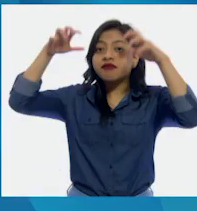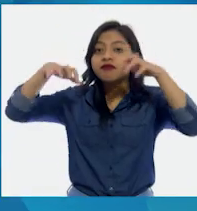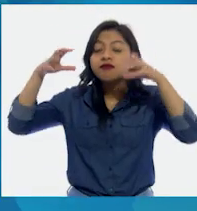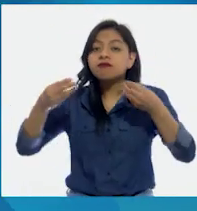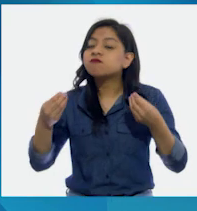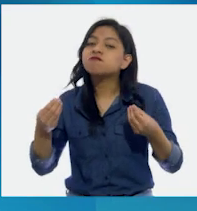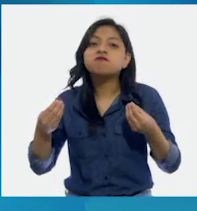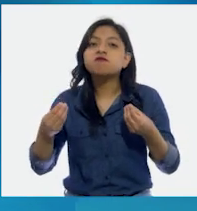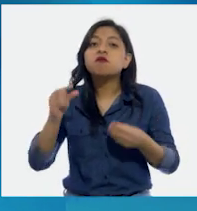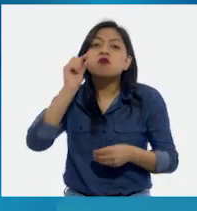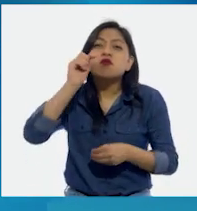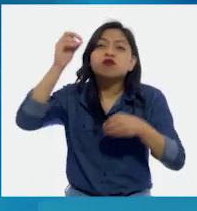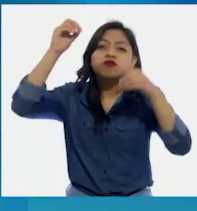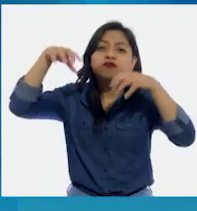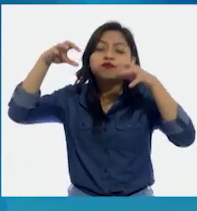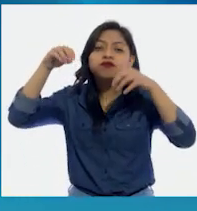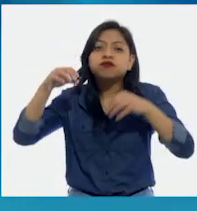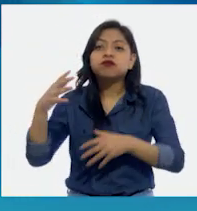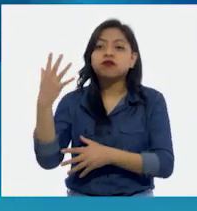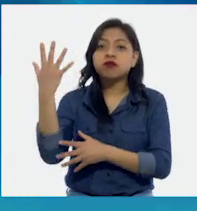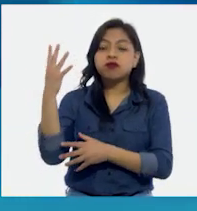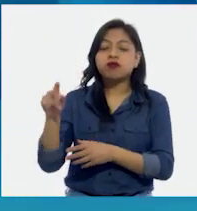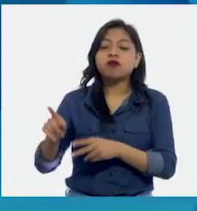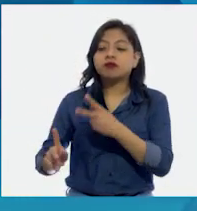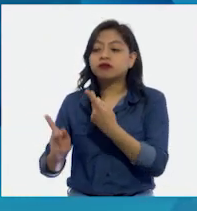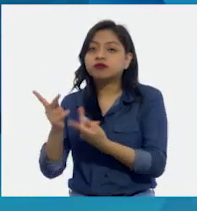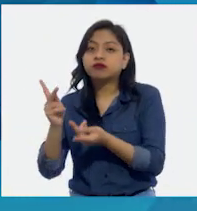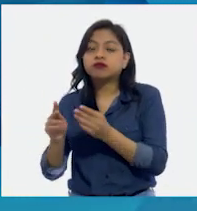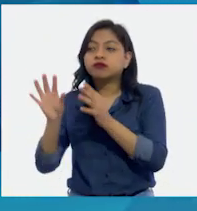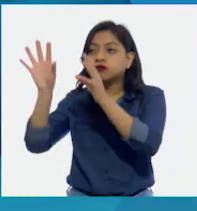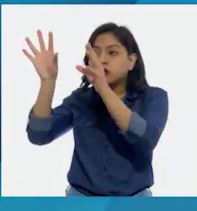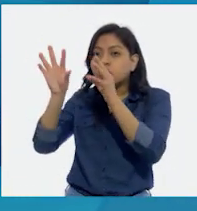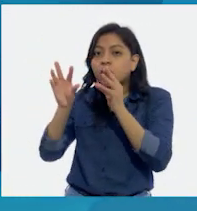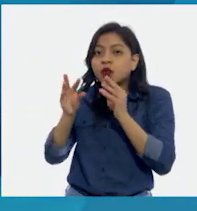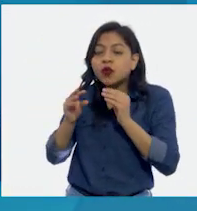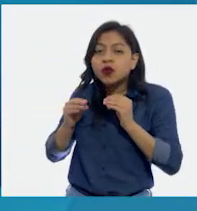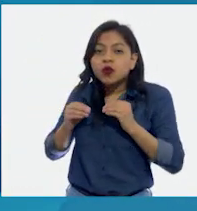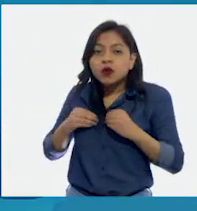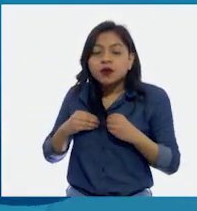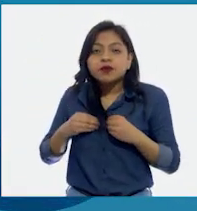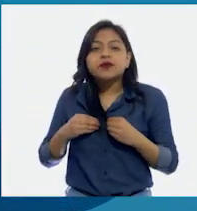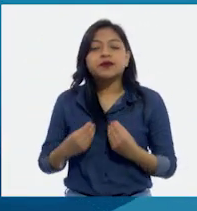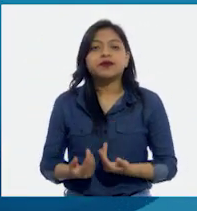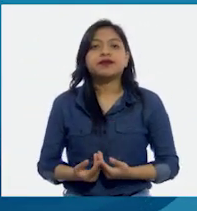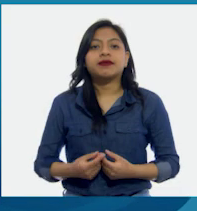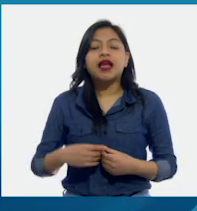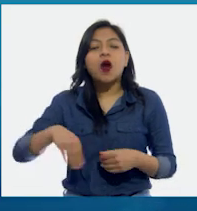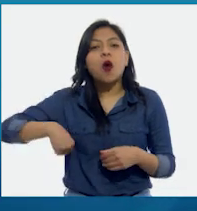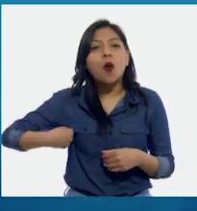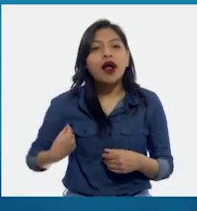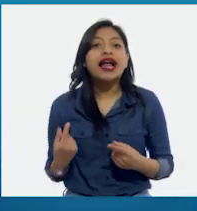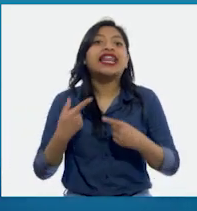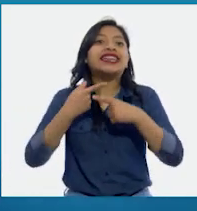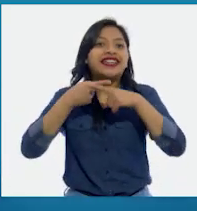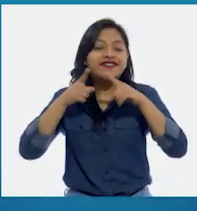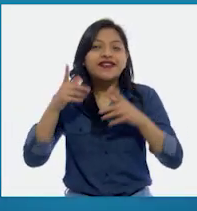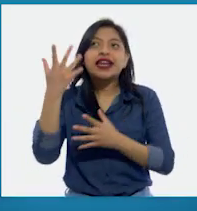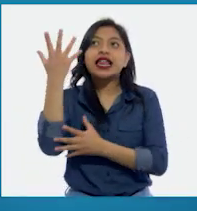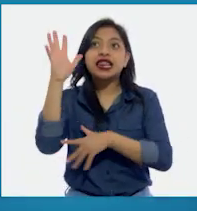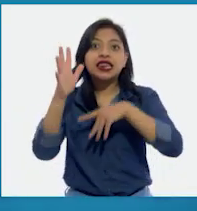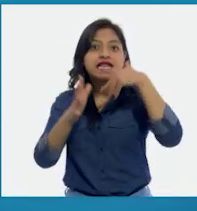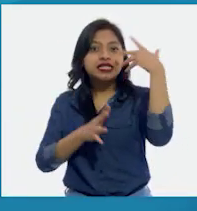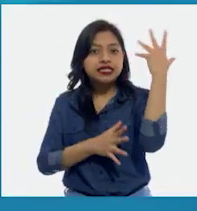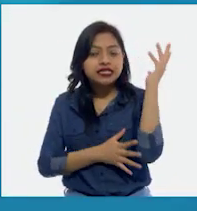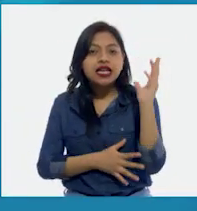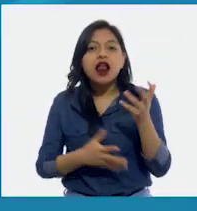vapor. En sus hojas y tallos gruesos, en contraste, la lluvia que se precipita en selvas y los bosques es tan